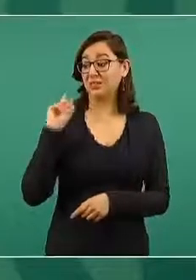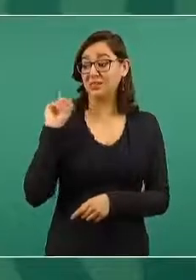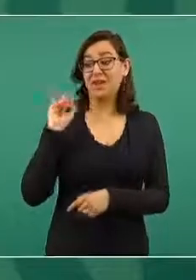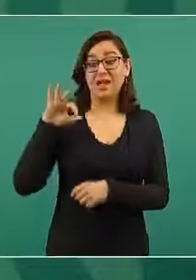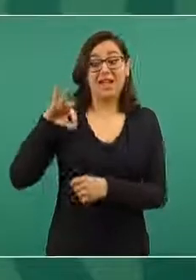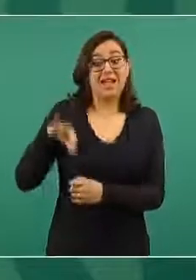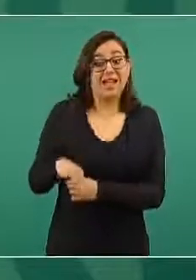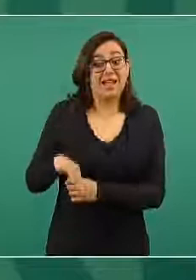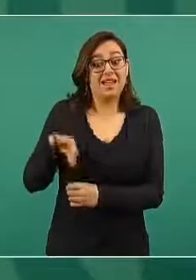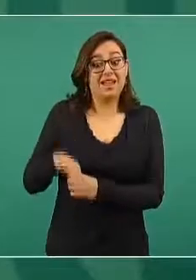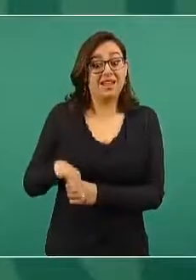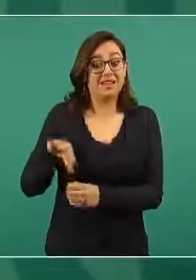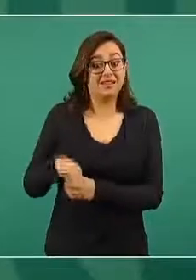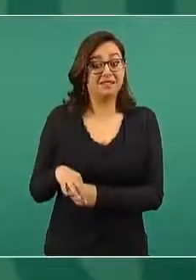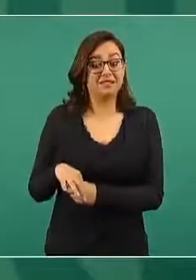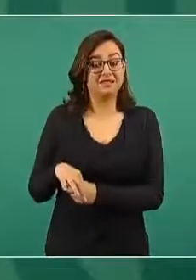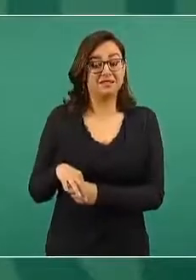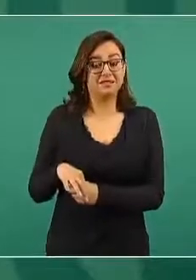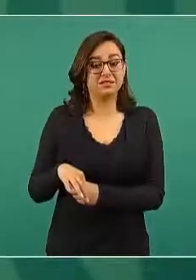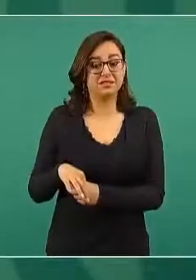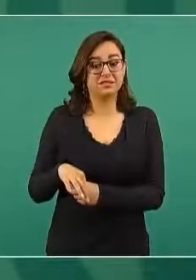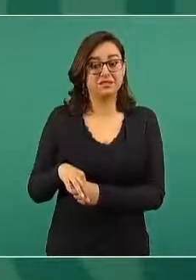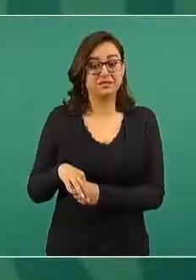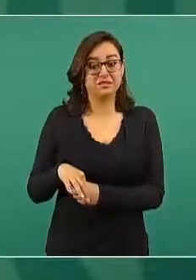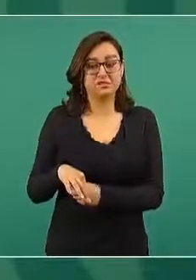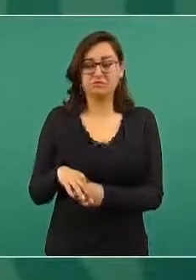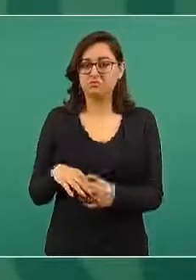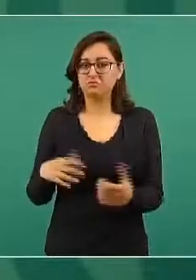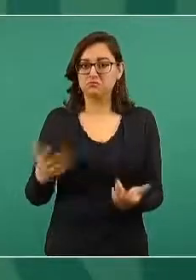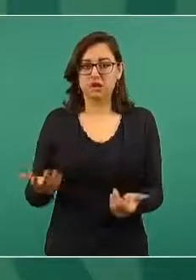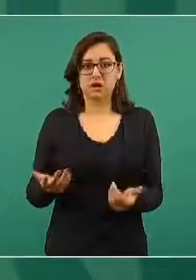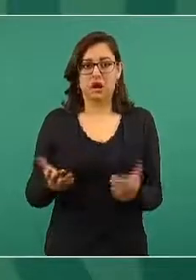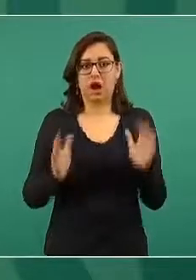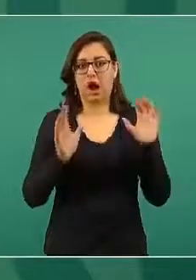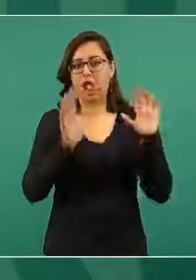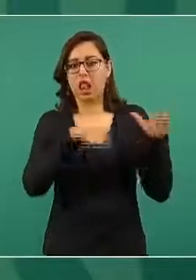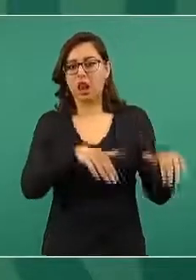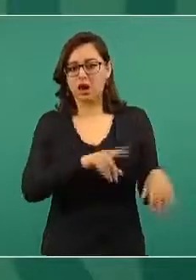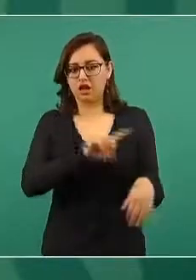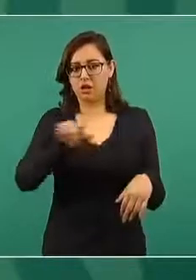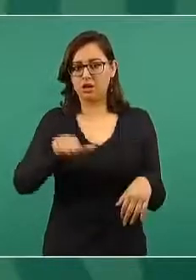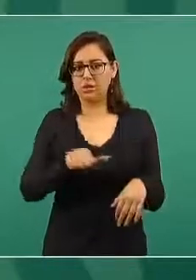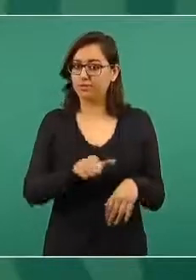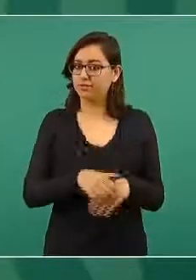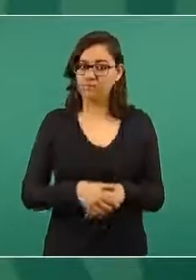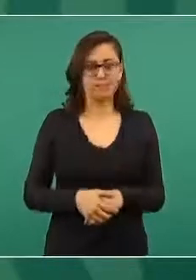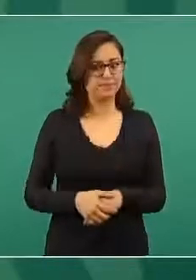no se abandonó esta